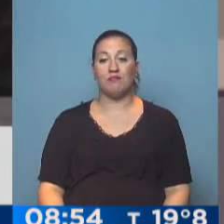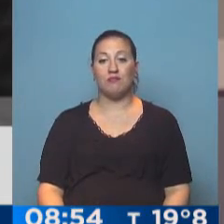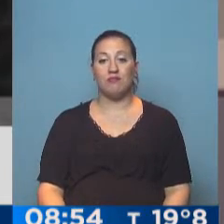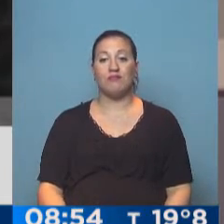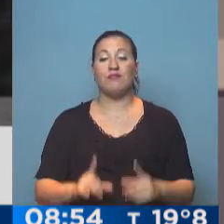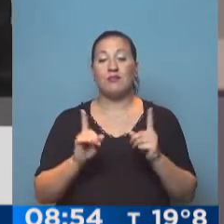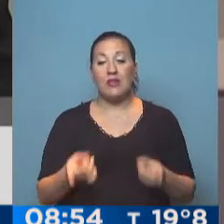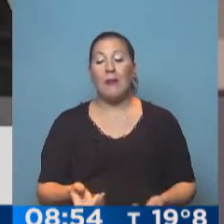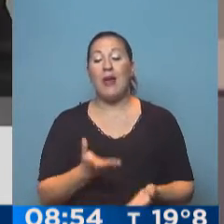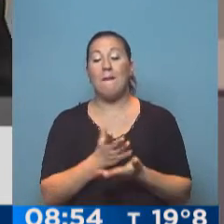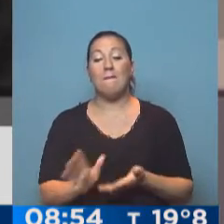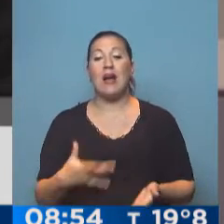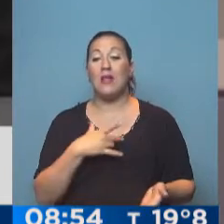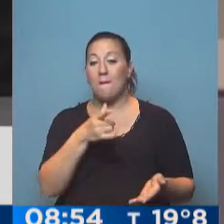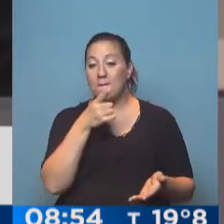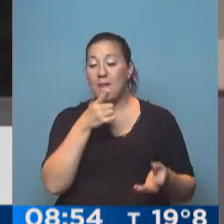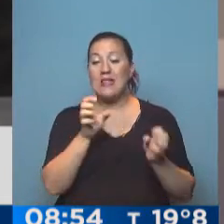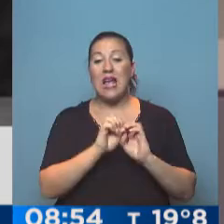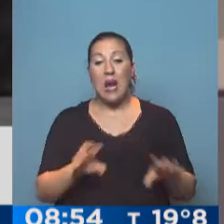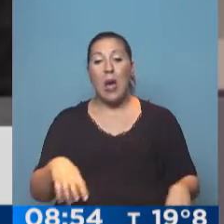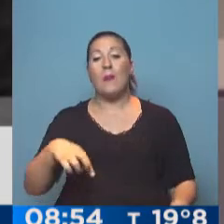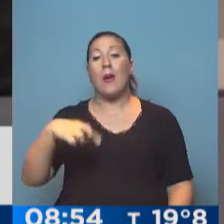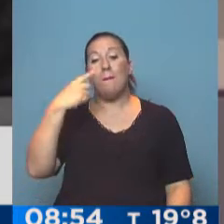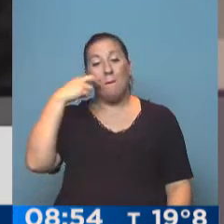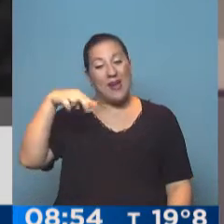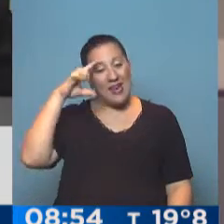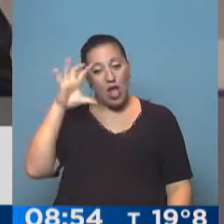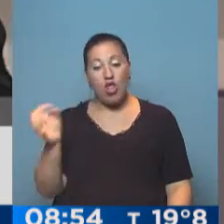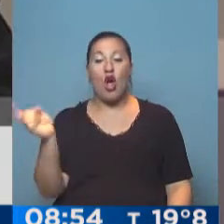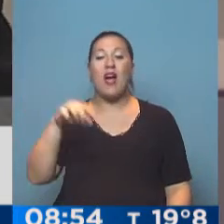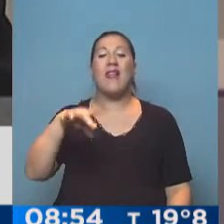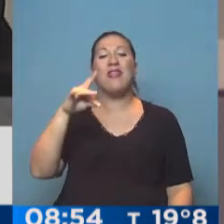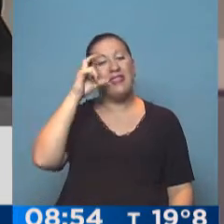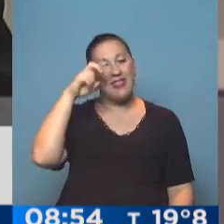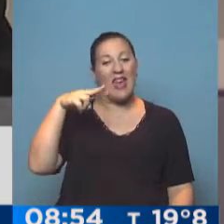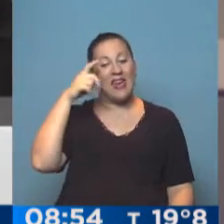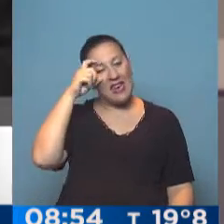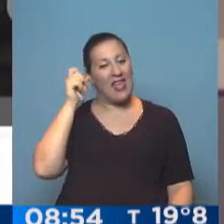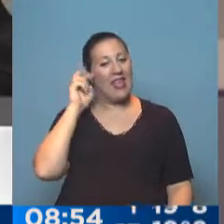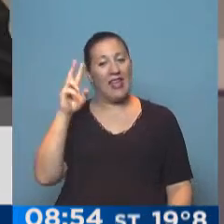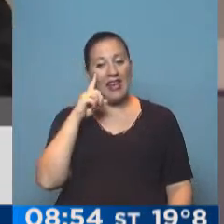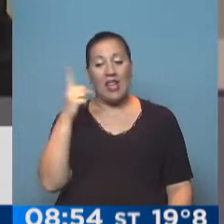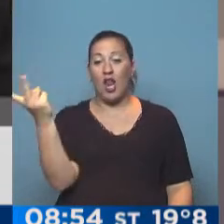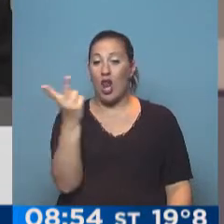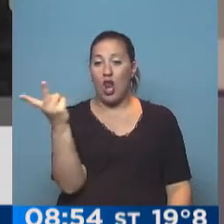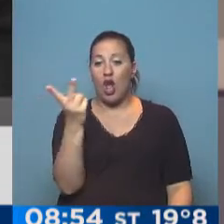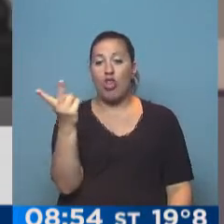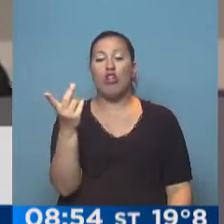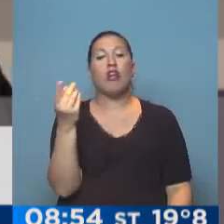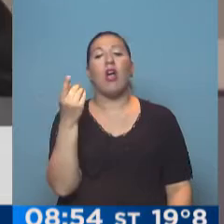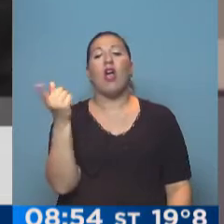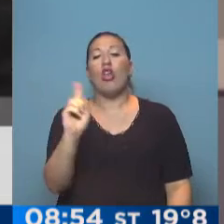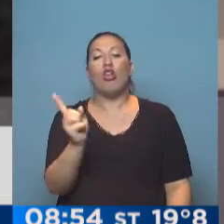parece también grave es que de parte de Pinedo y de Negri, los dos denunciantes, lo que está planteado es que no quieren que el Banco Central